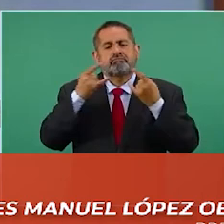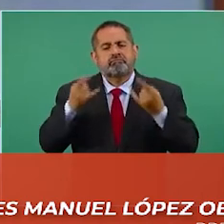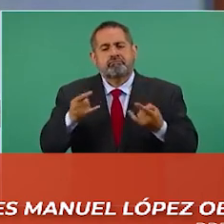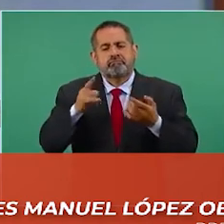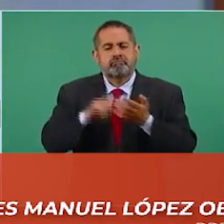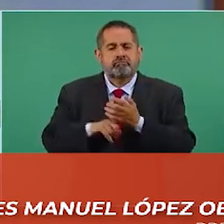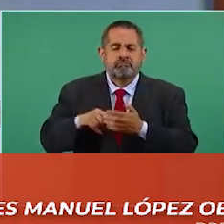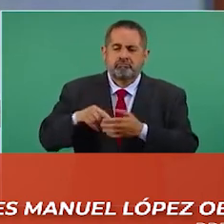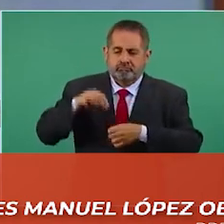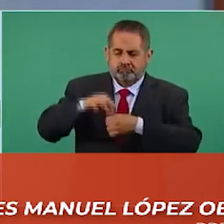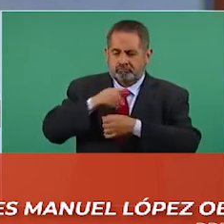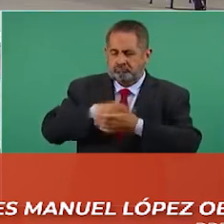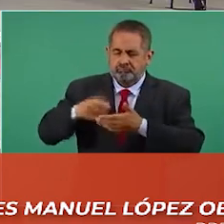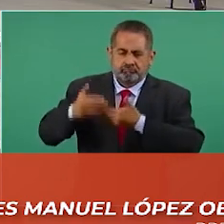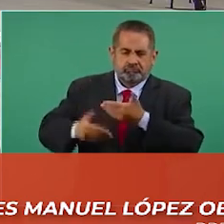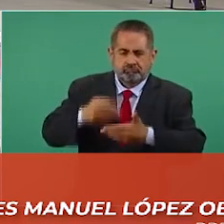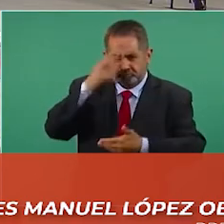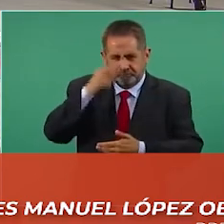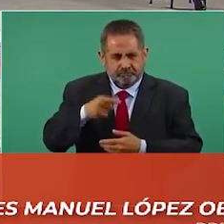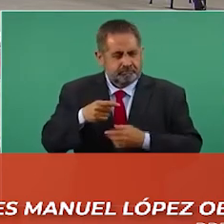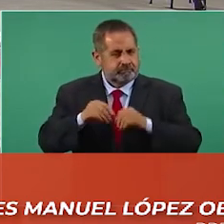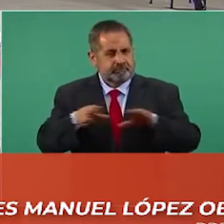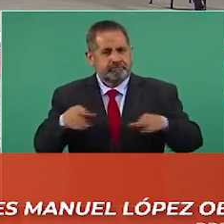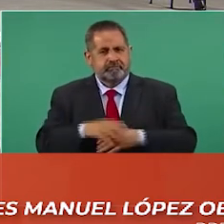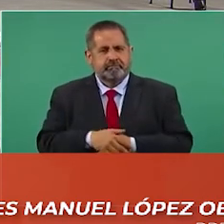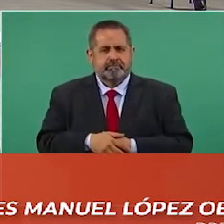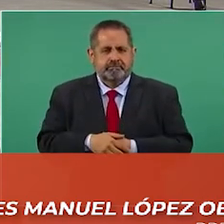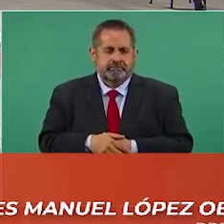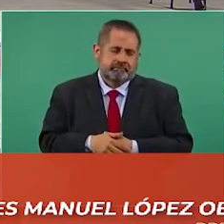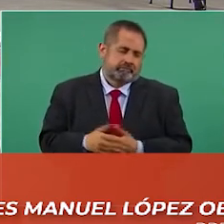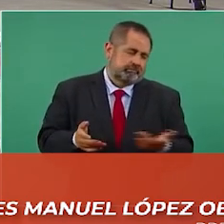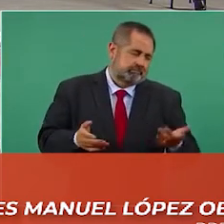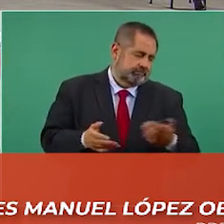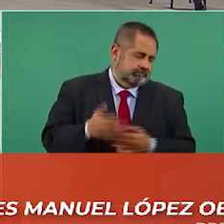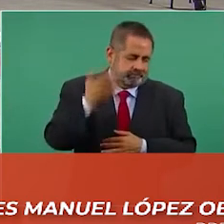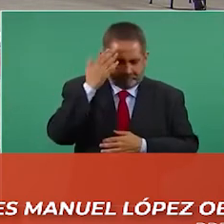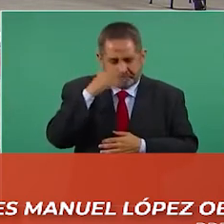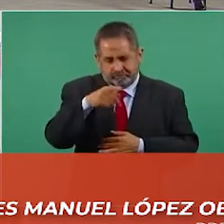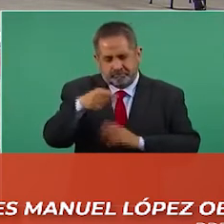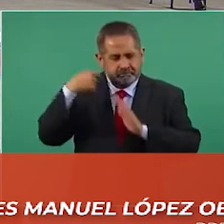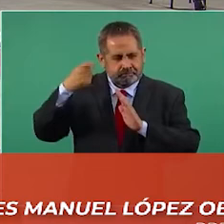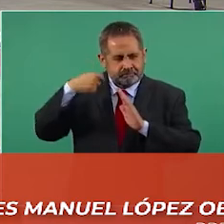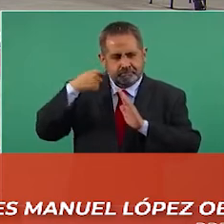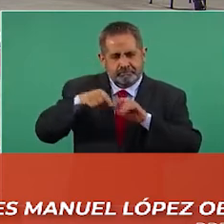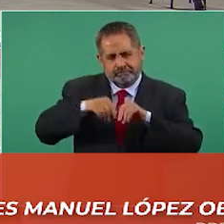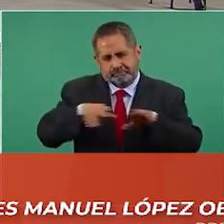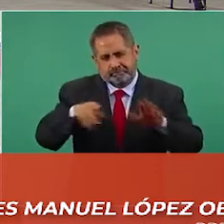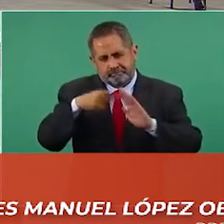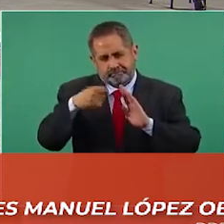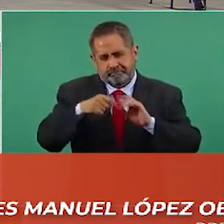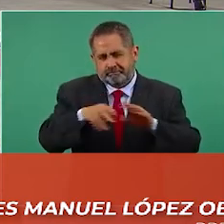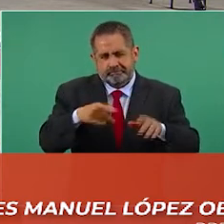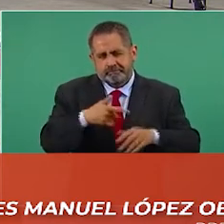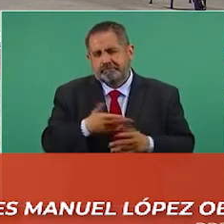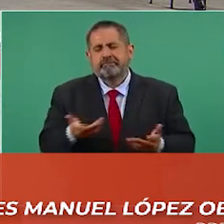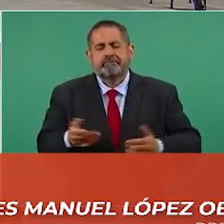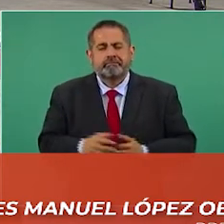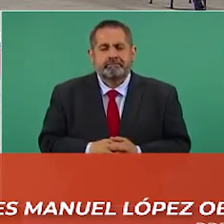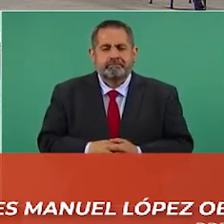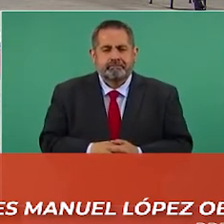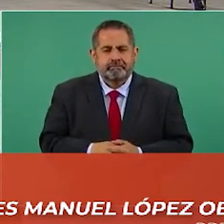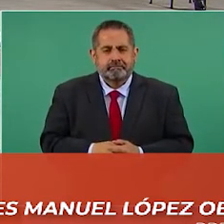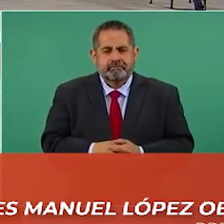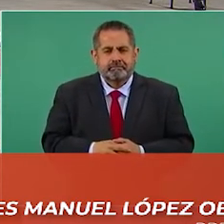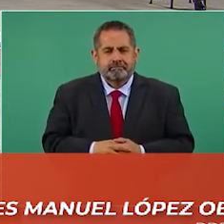procesos electorales en México. Ya se pueden ustedes imaginar ese documental. Ni